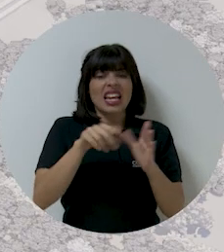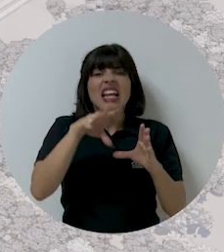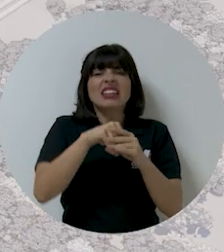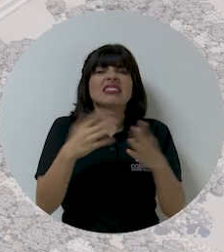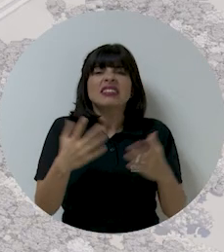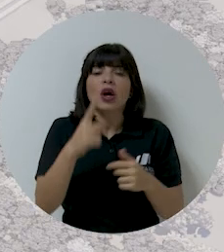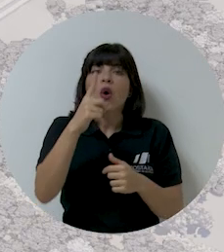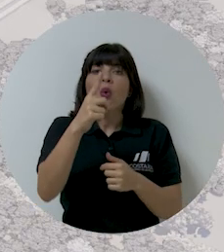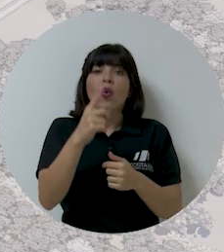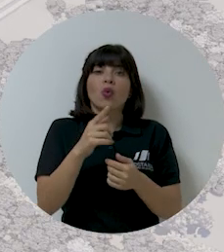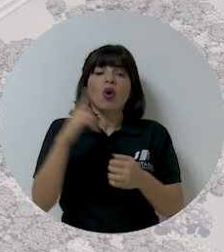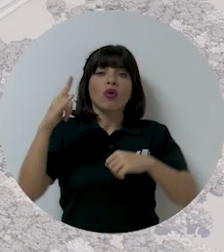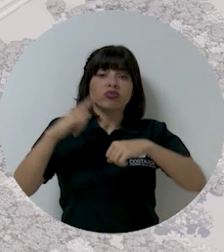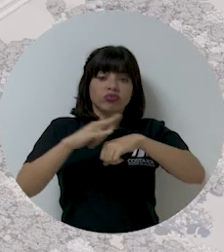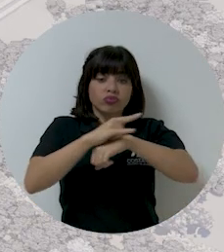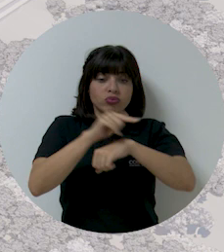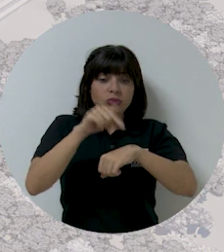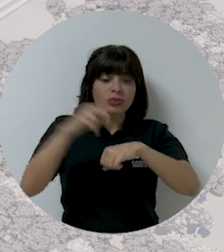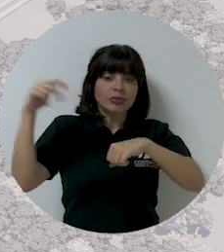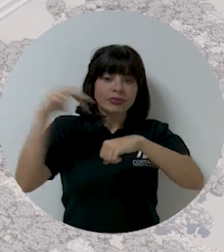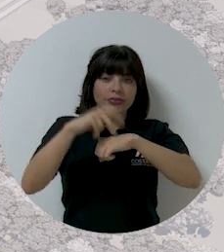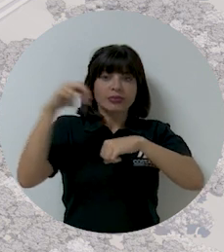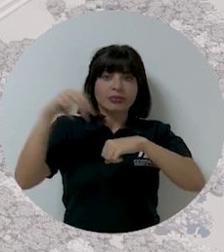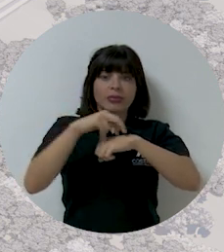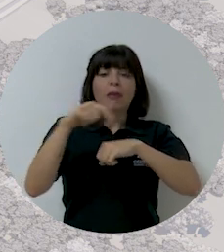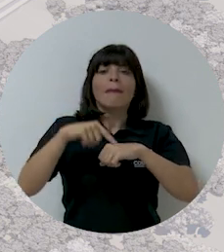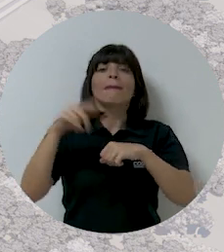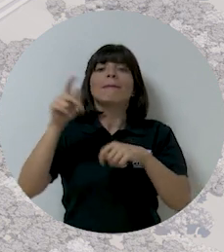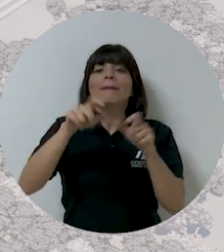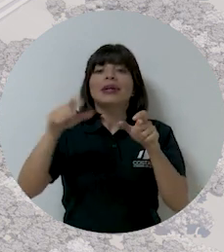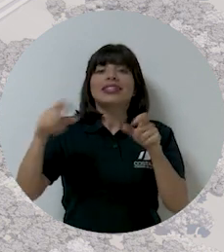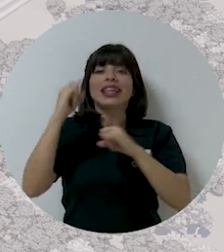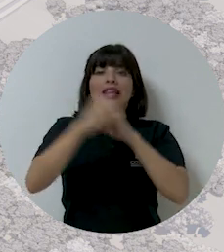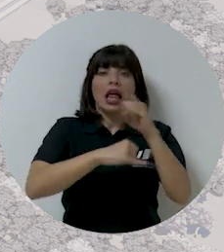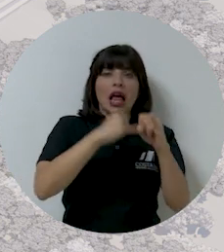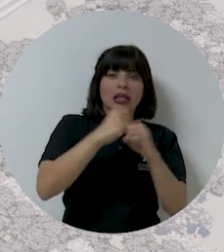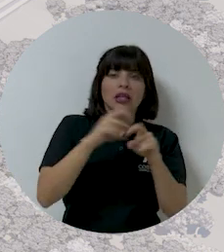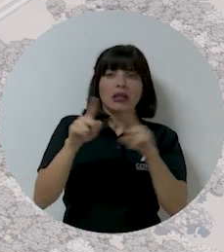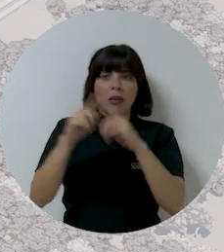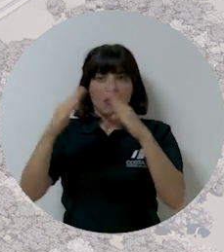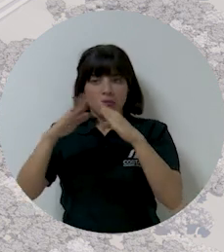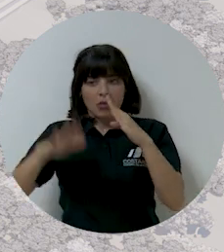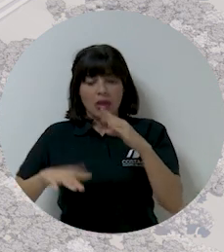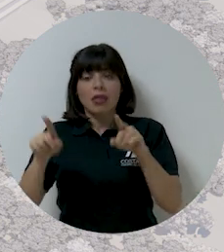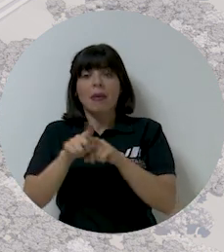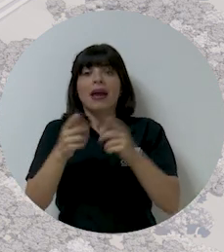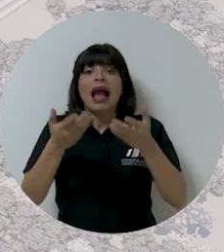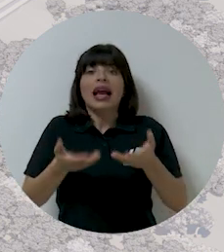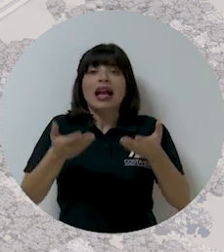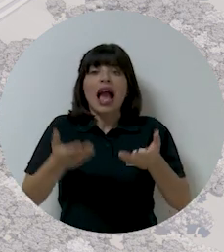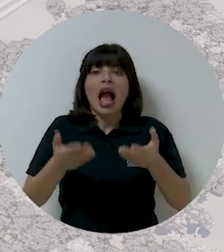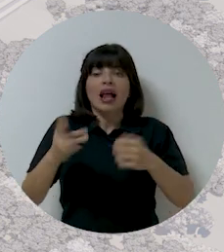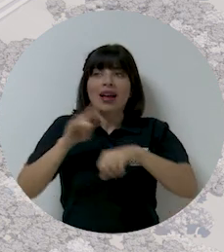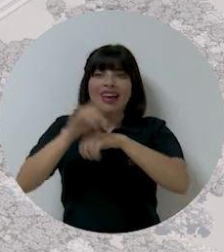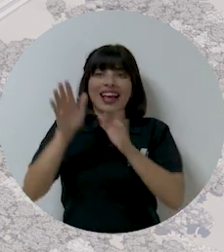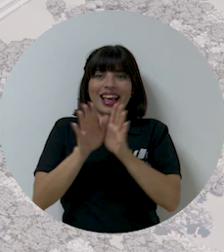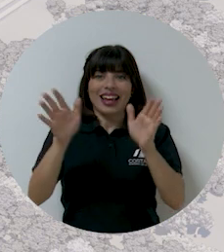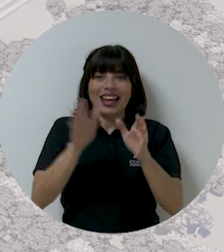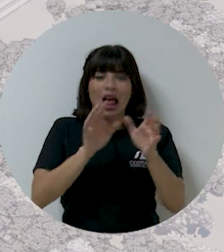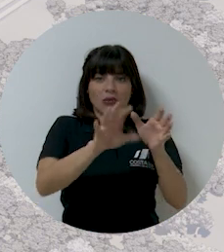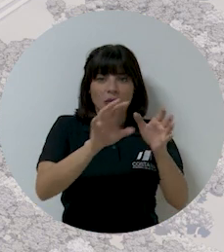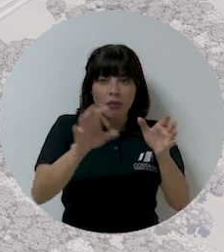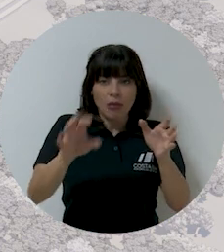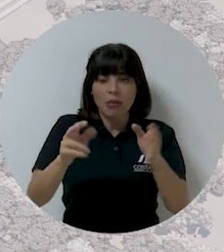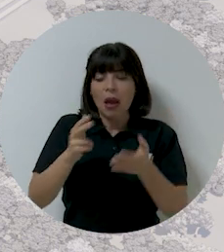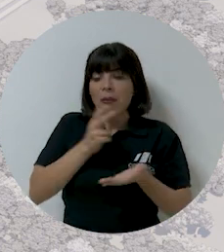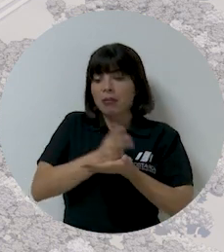de Un terminal dedicado para pasajeros internacionales y domésticos, un área de carga y de aviación general, zonas de